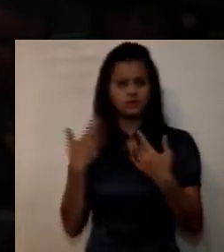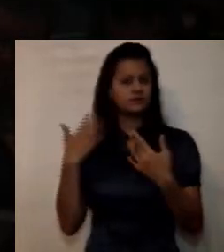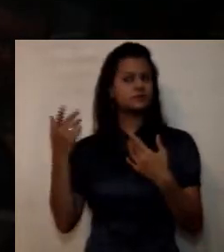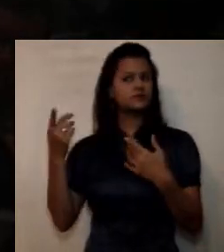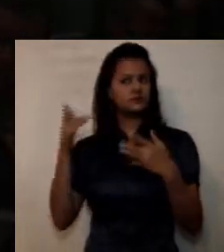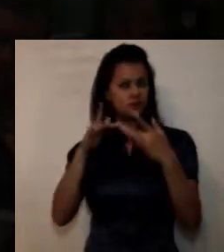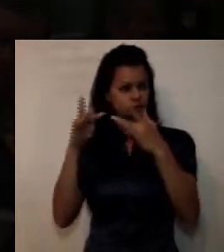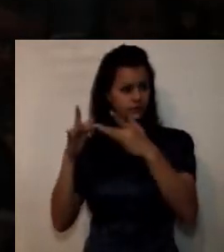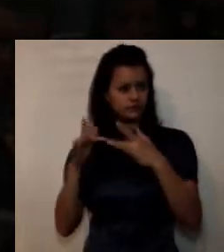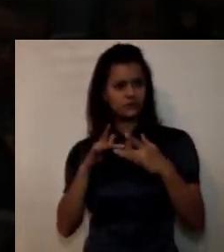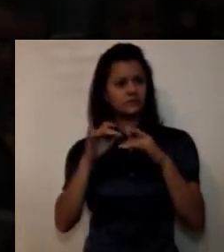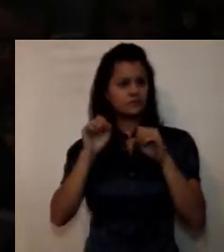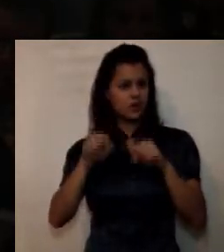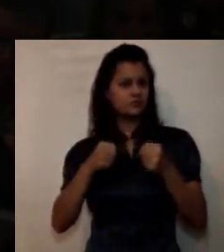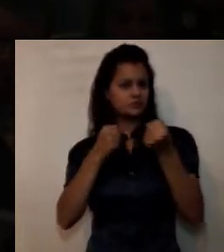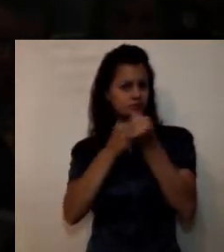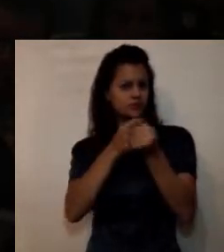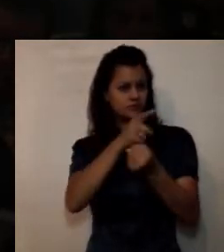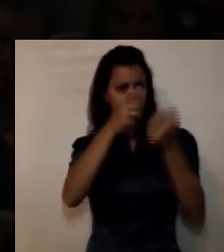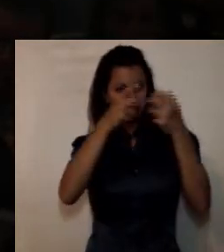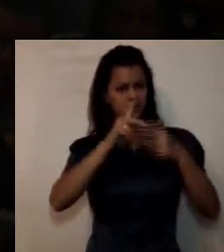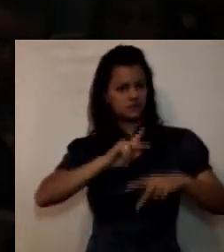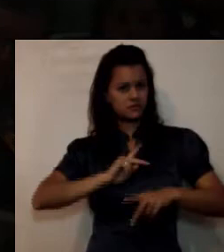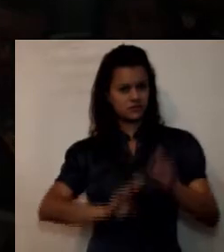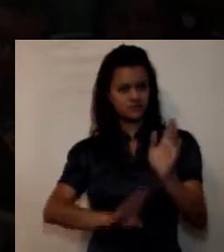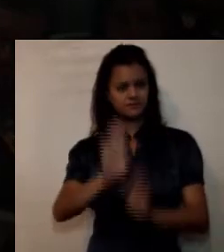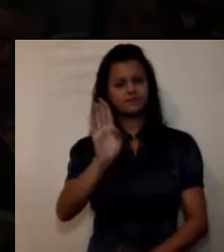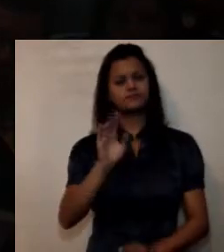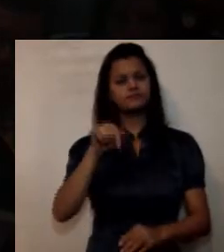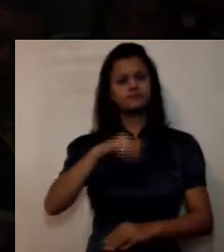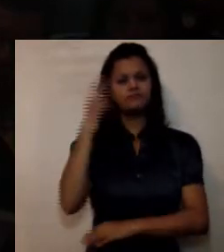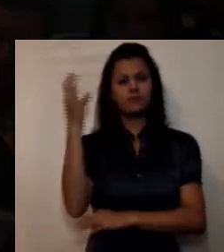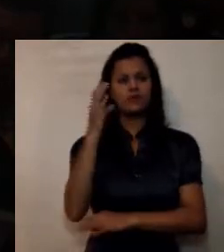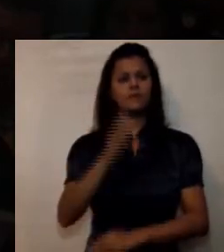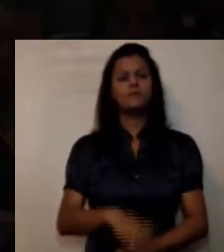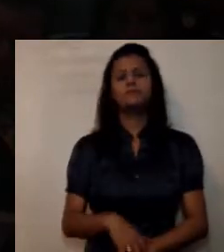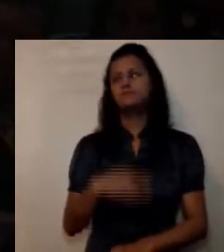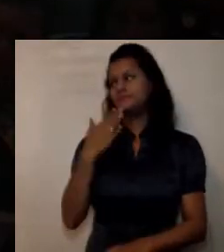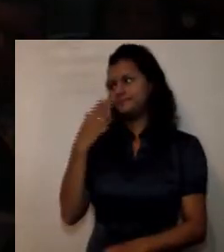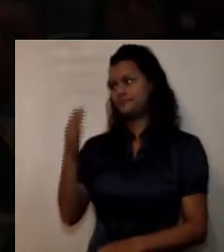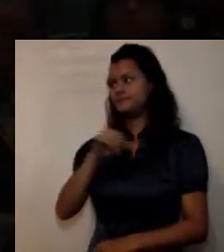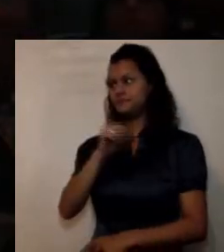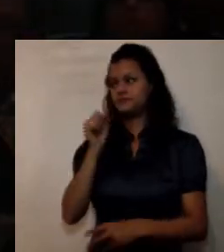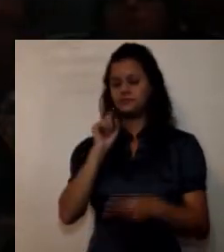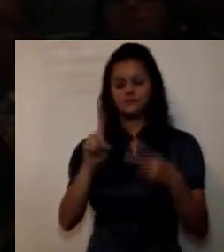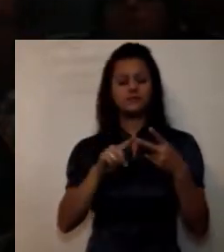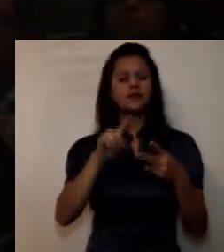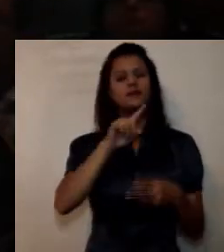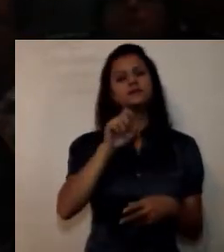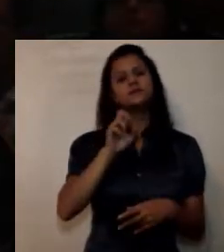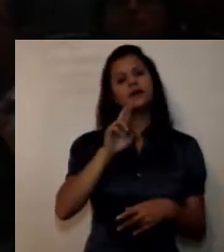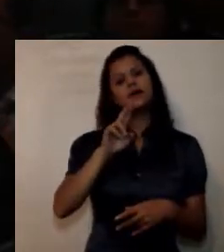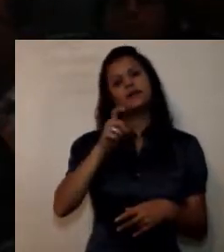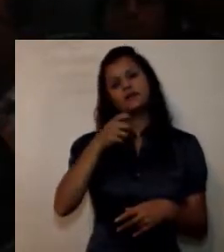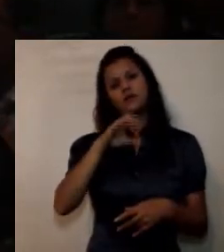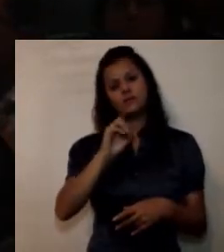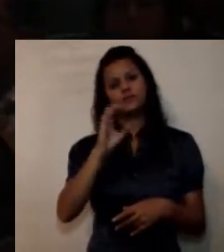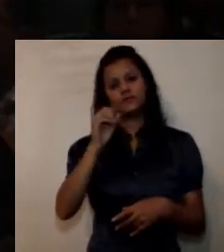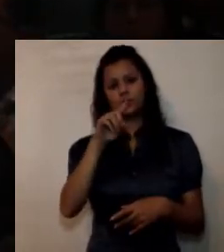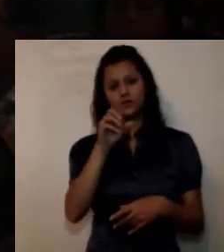muchas gracias siguiente pregunta Sergio Osorio tema de intervención bienestar docente